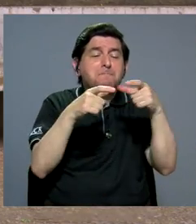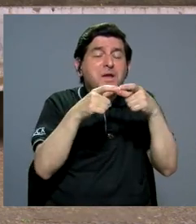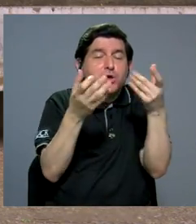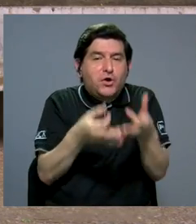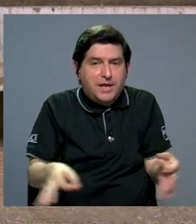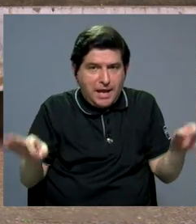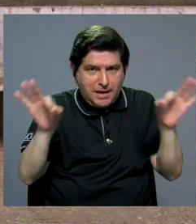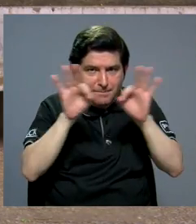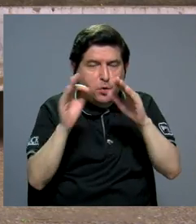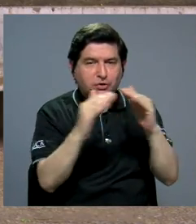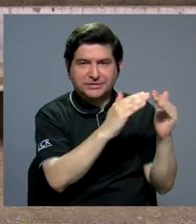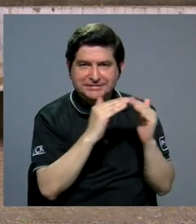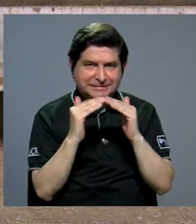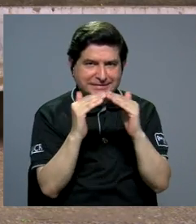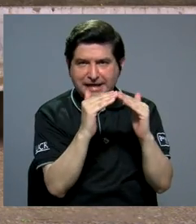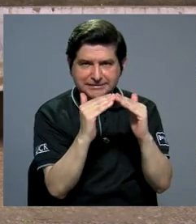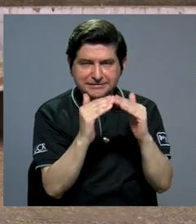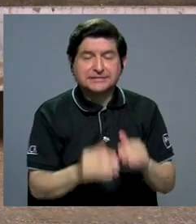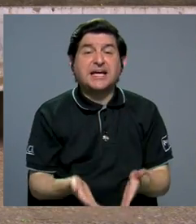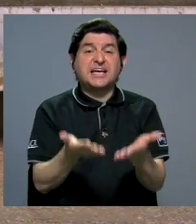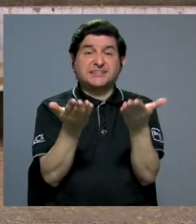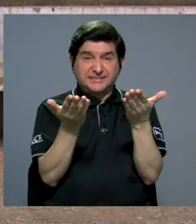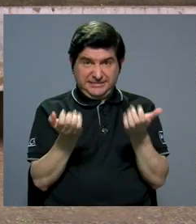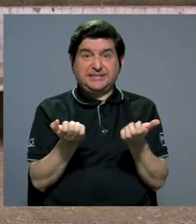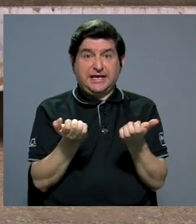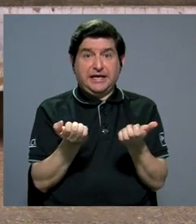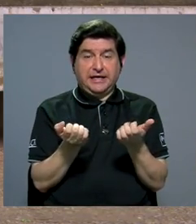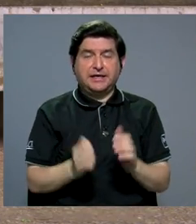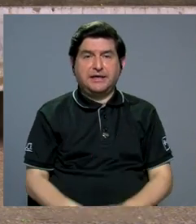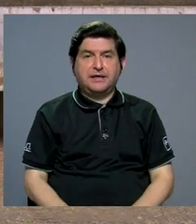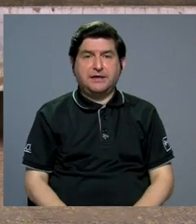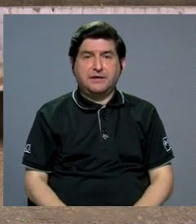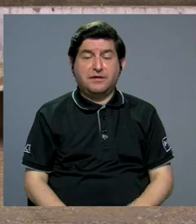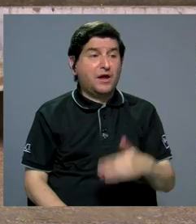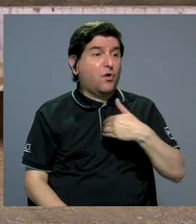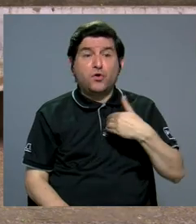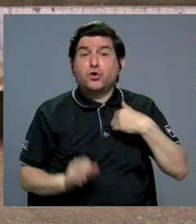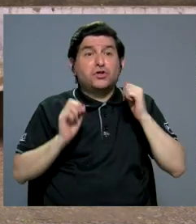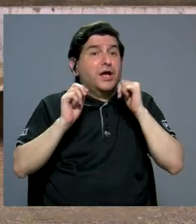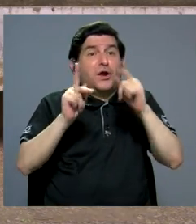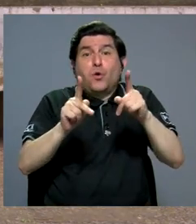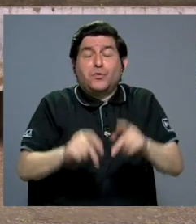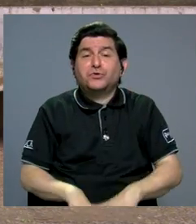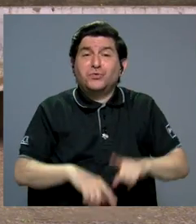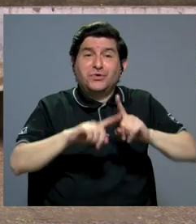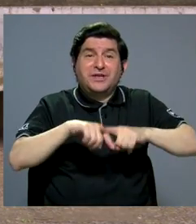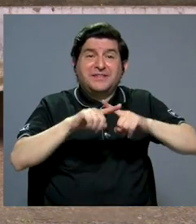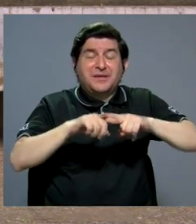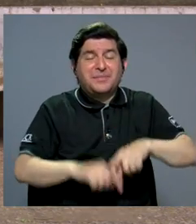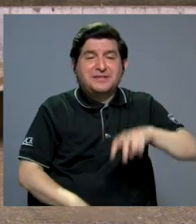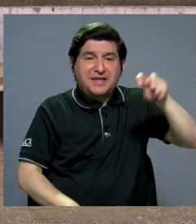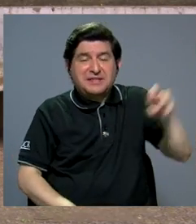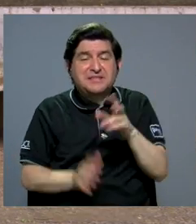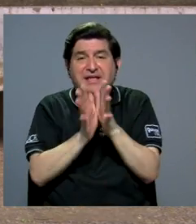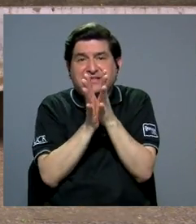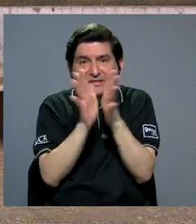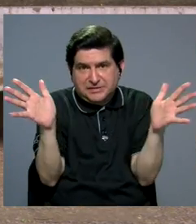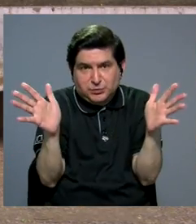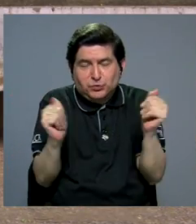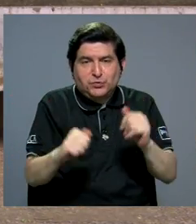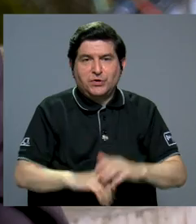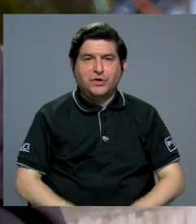significativa de la población que quiere o no tiene más remedio depender del transporte público,